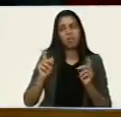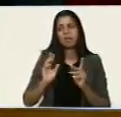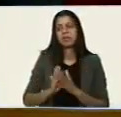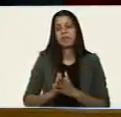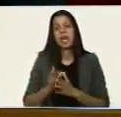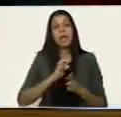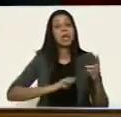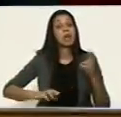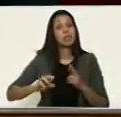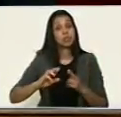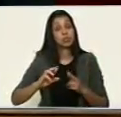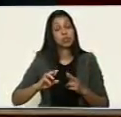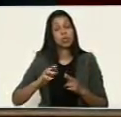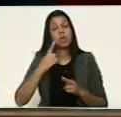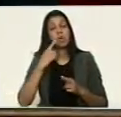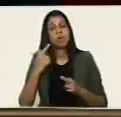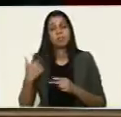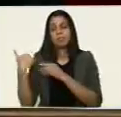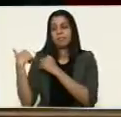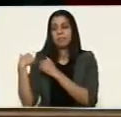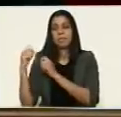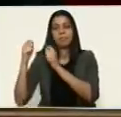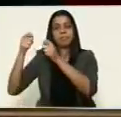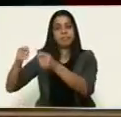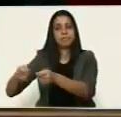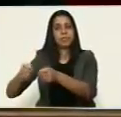le dará nuevas responsabilidades.